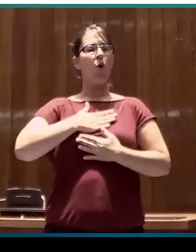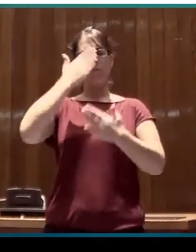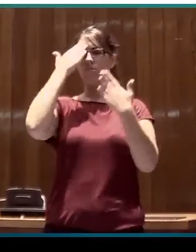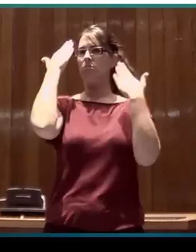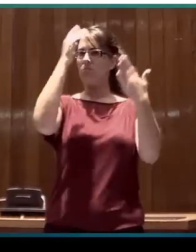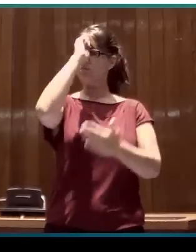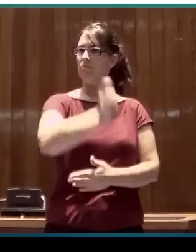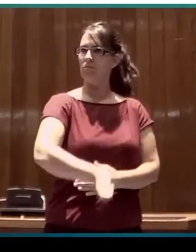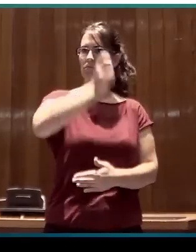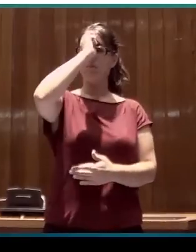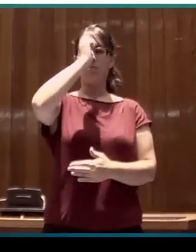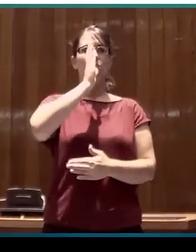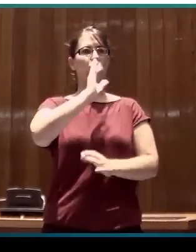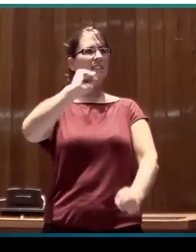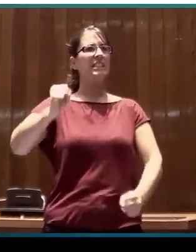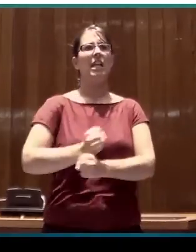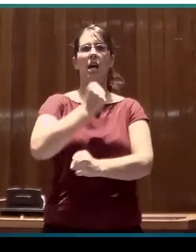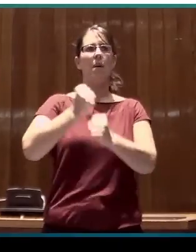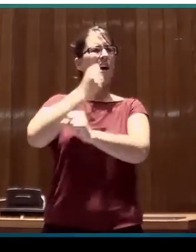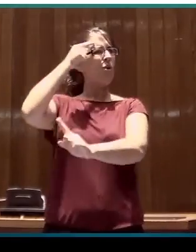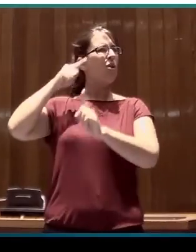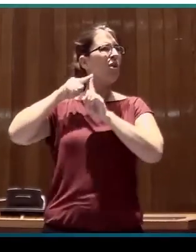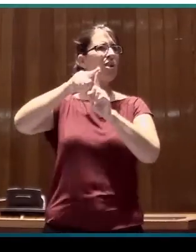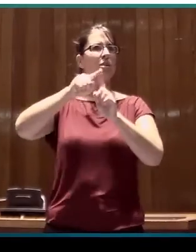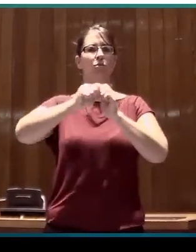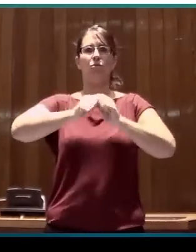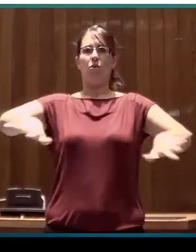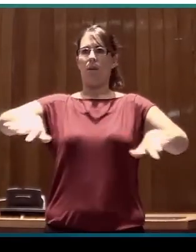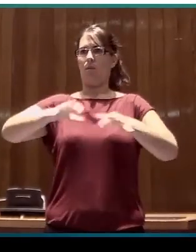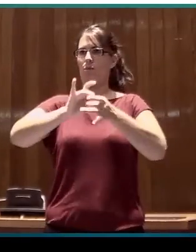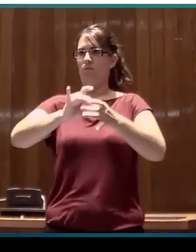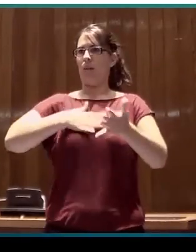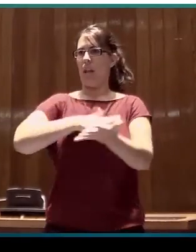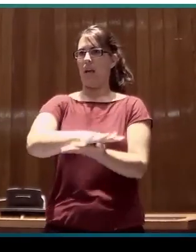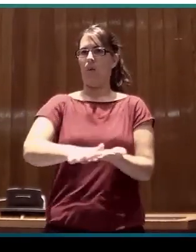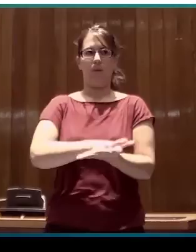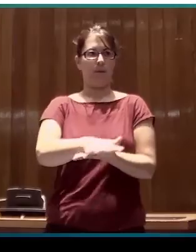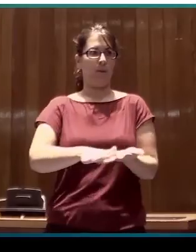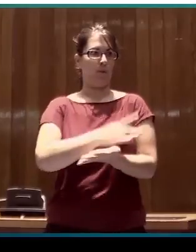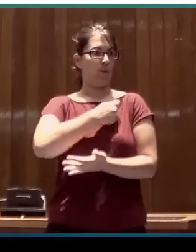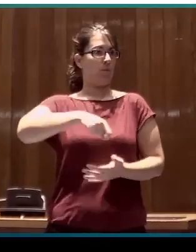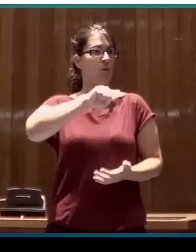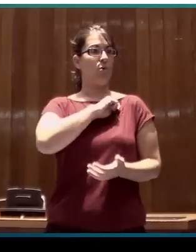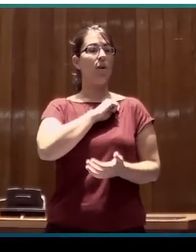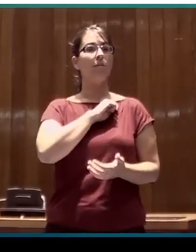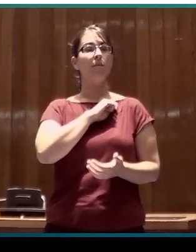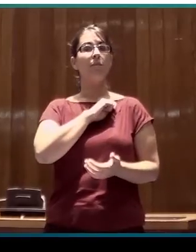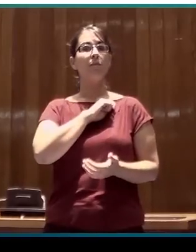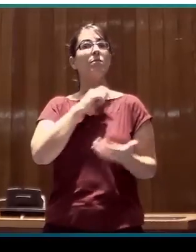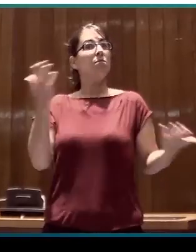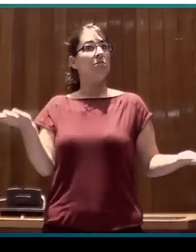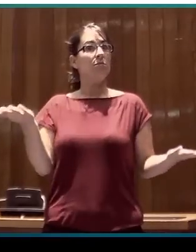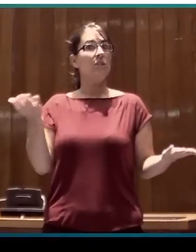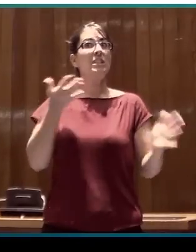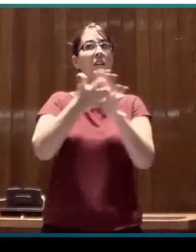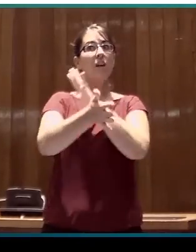labor destacada en pro de la normalización de la lengua de signos española y, por lo tanto, también en pro